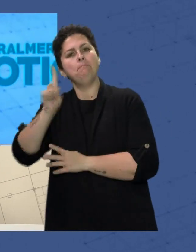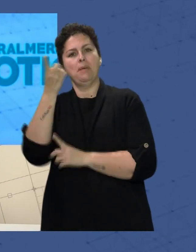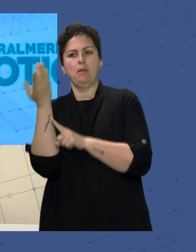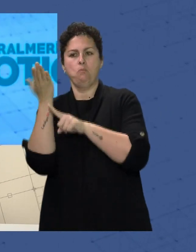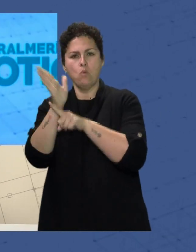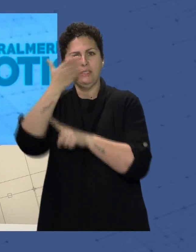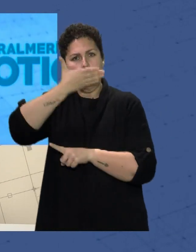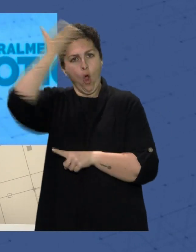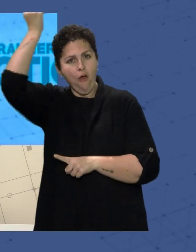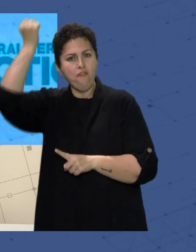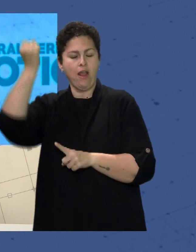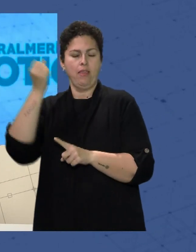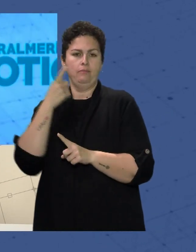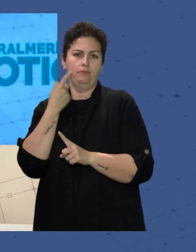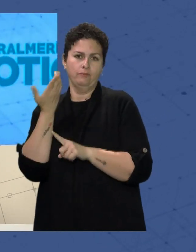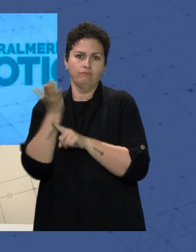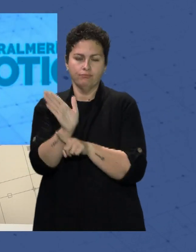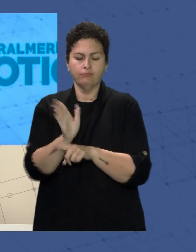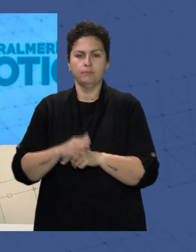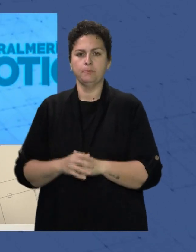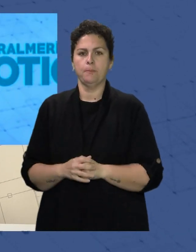cofrade de estrenos y restauraciones